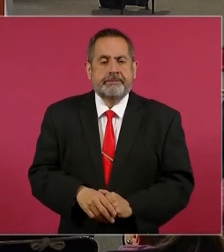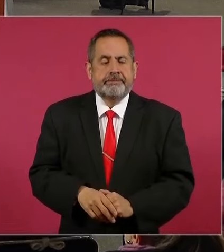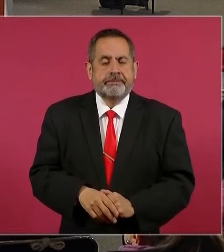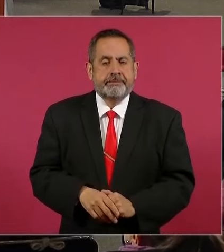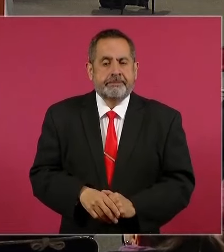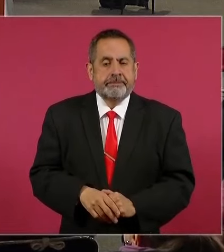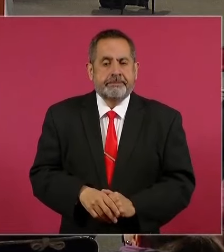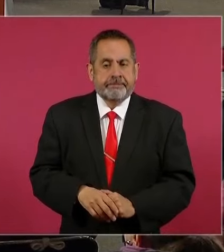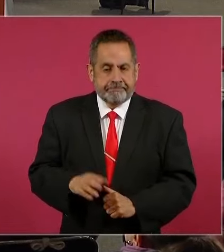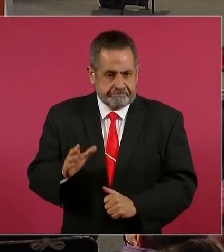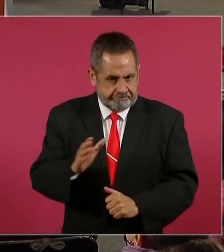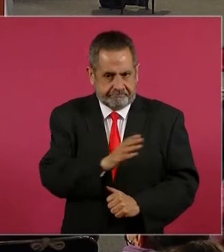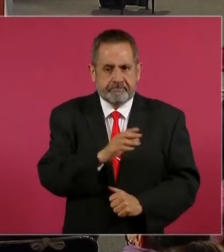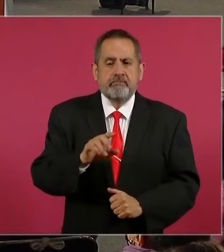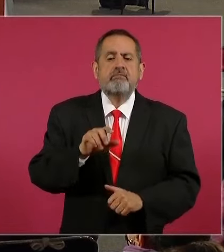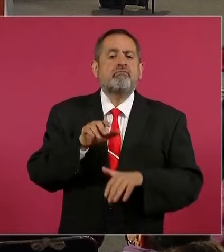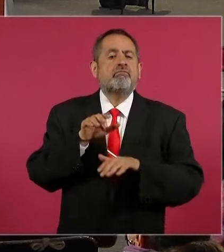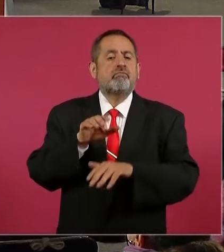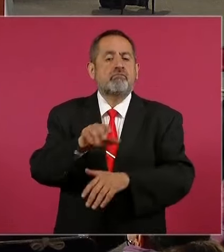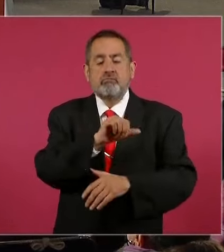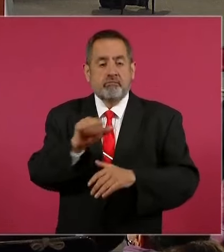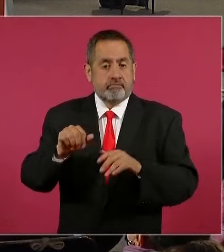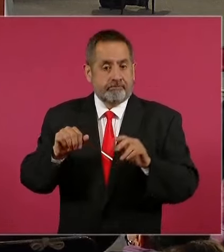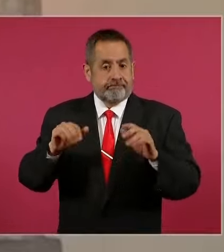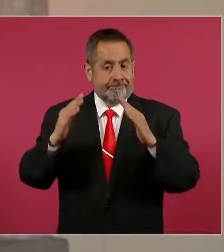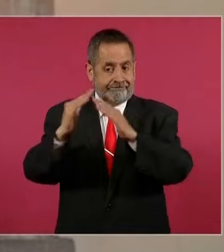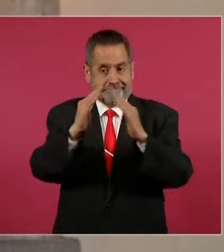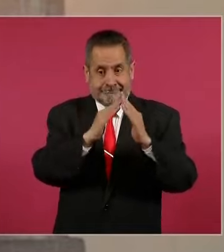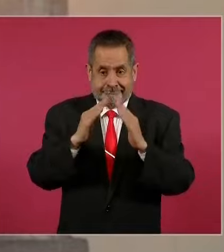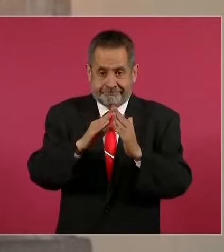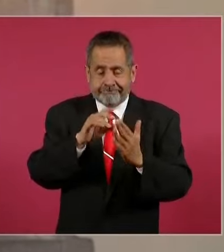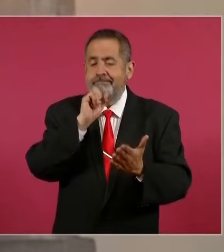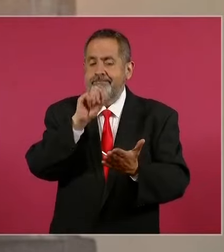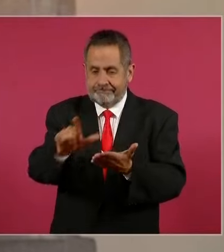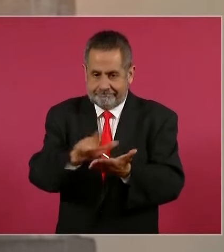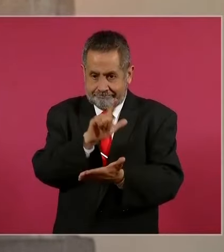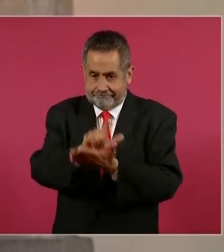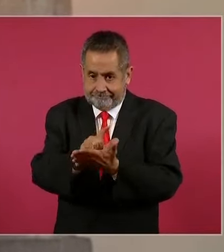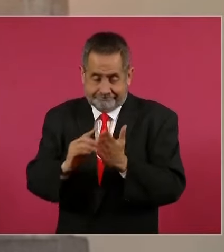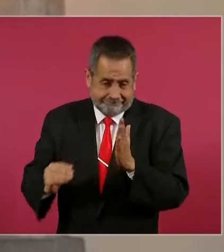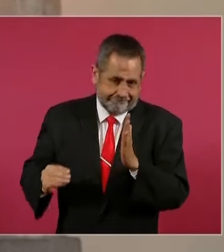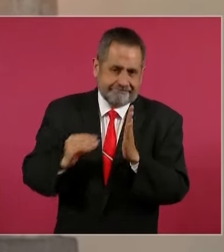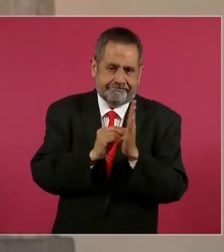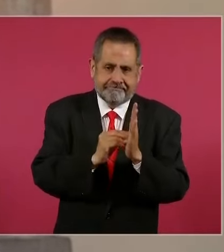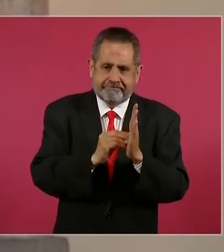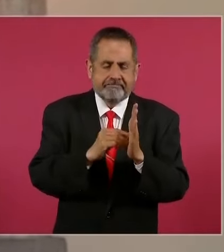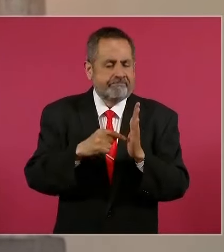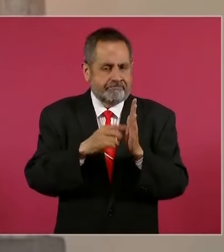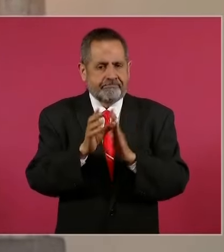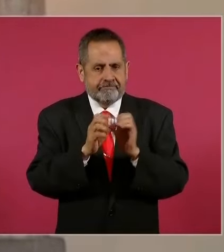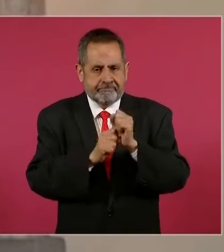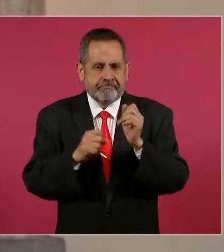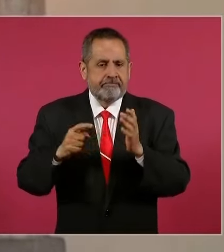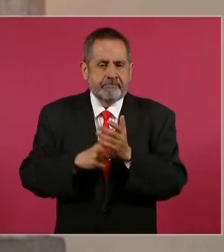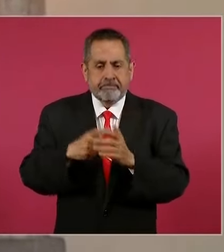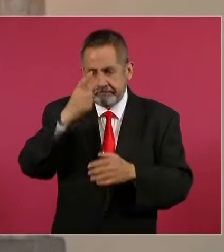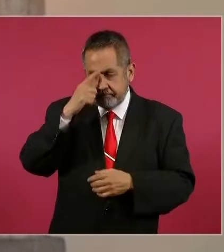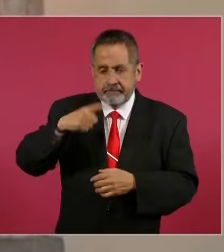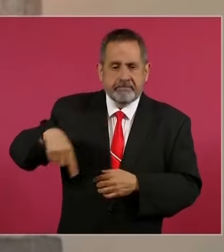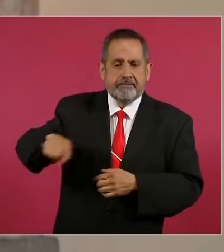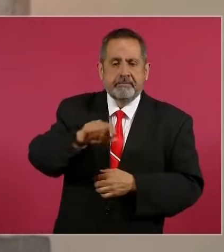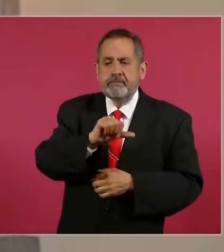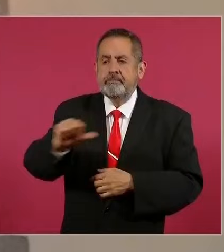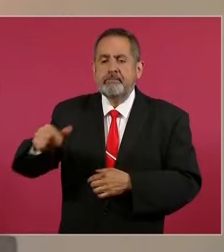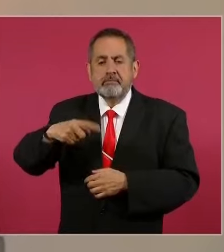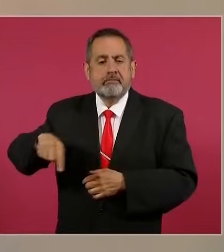También se incorpora una reforma muy importante en materia de vivienda, esto a favor de las trabajadoras y